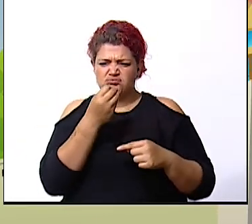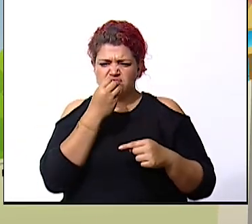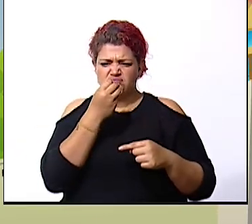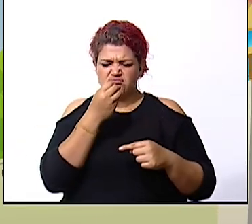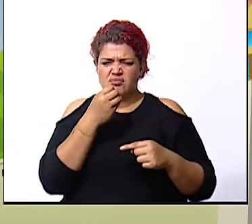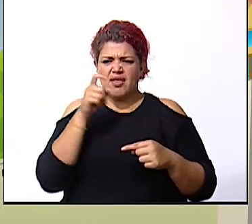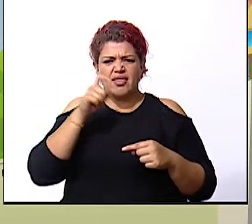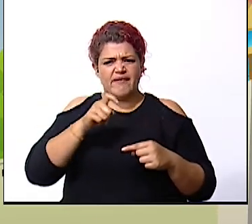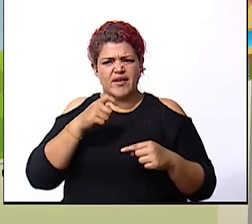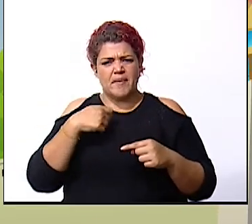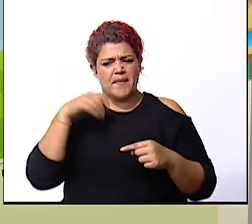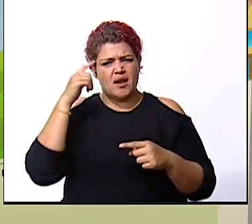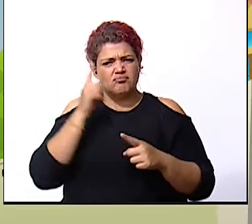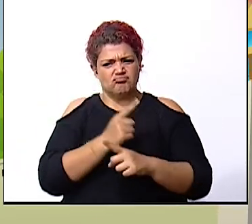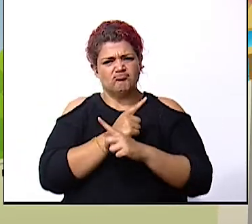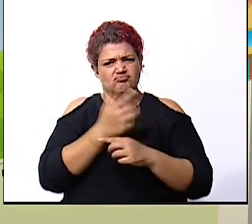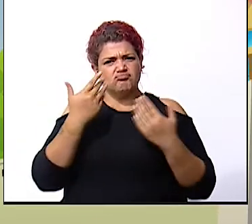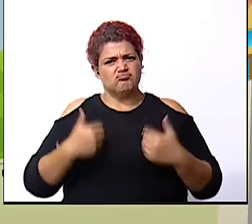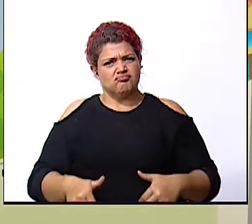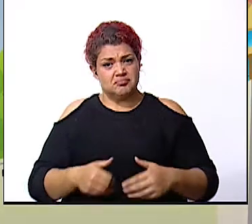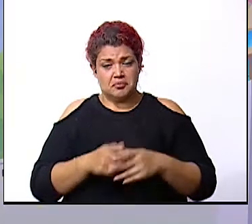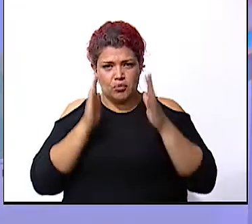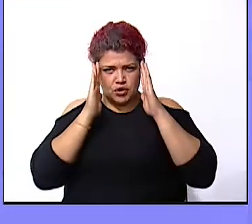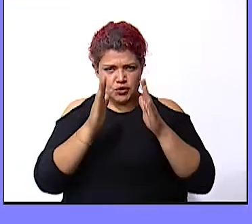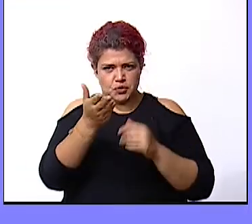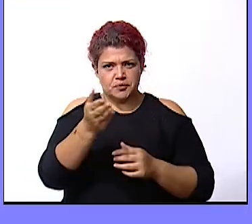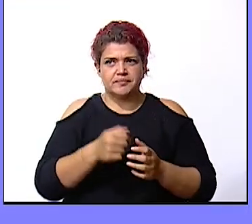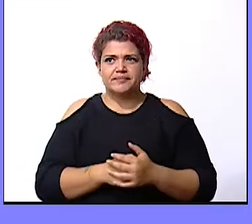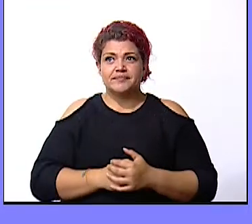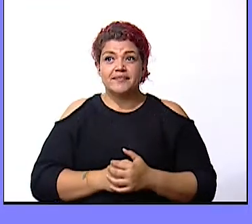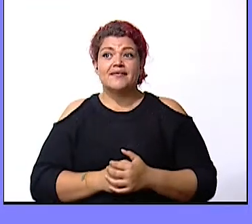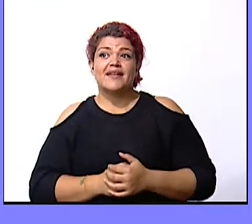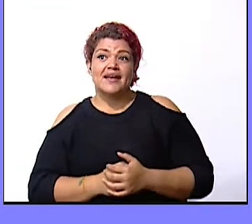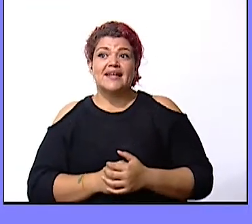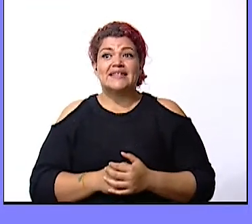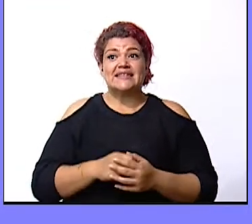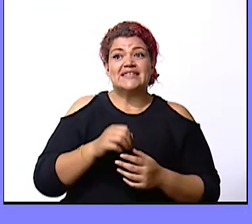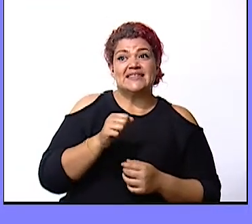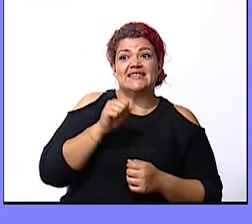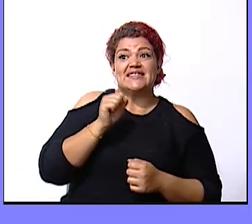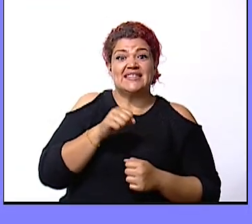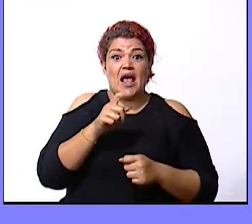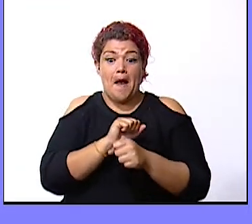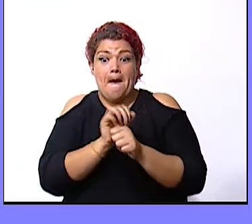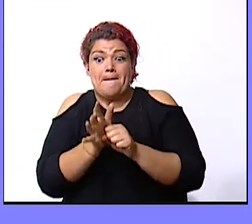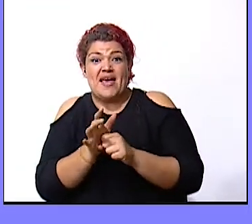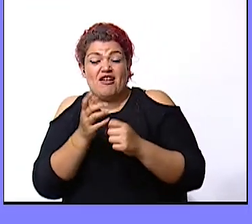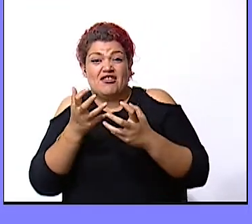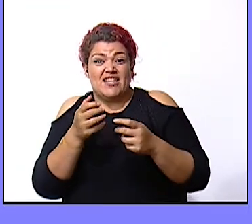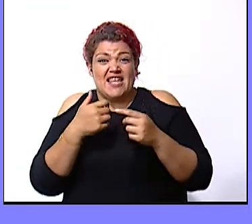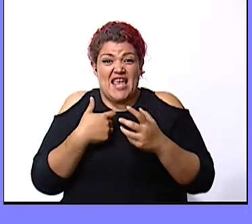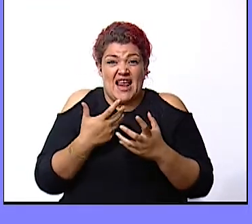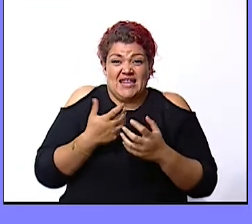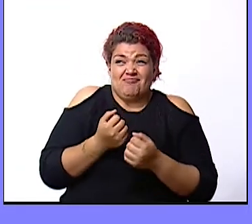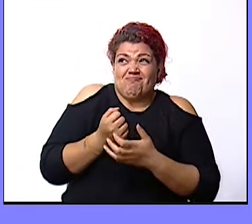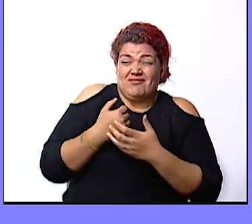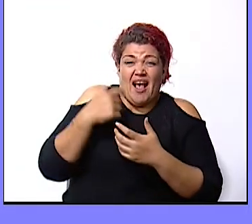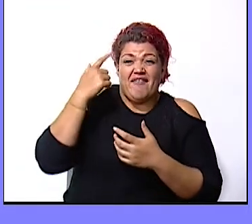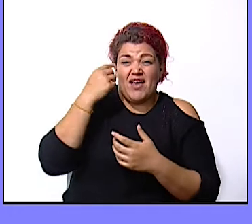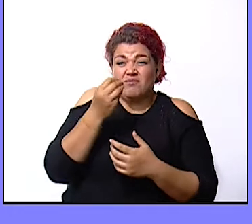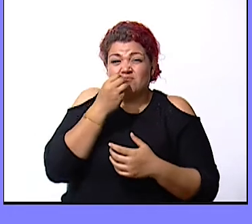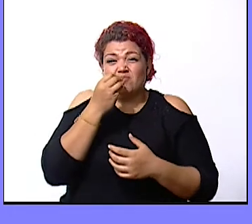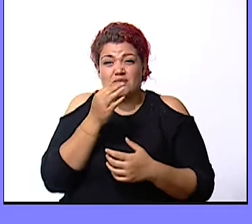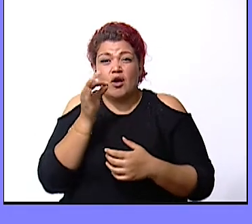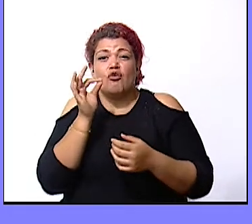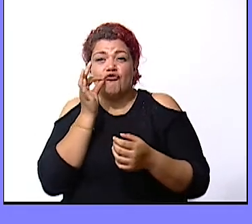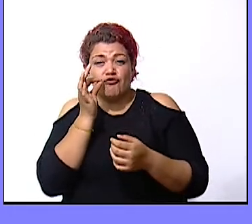de tener pongamos mucha atención si del virus tú te quieres salvar comer frutas debes